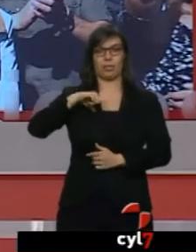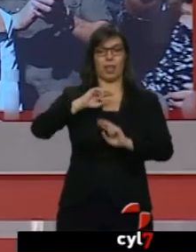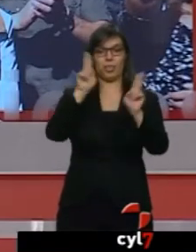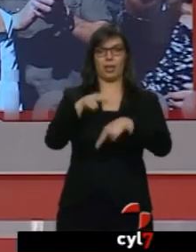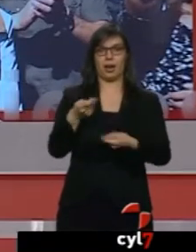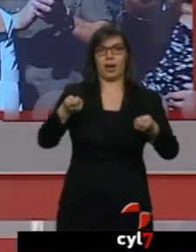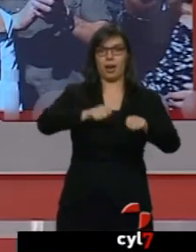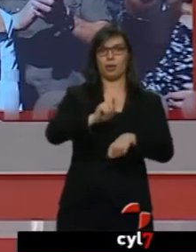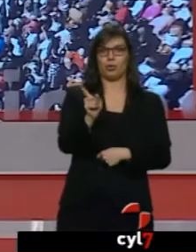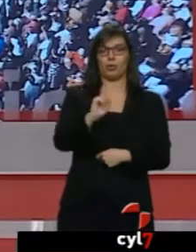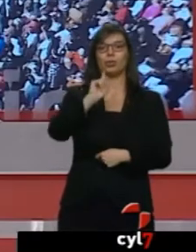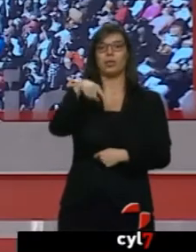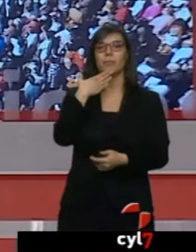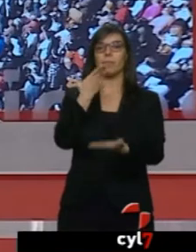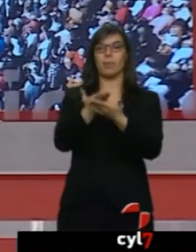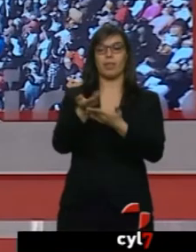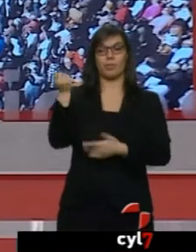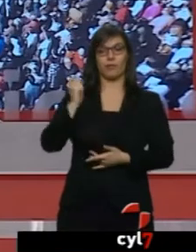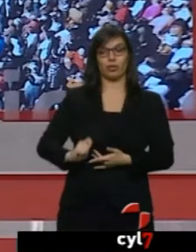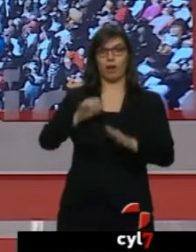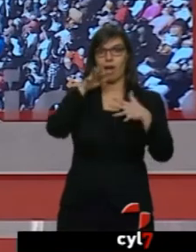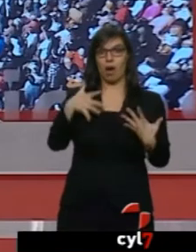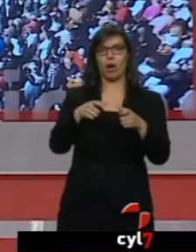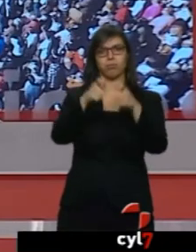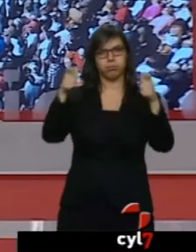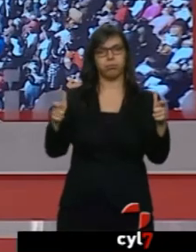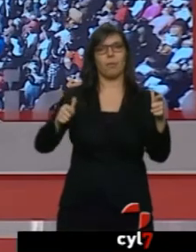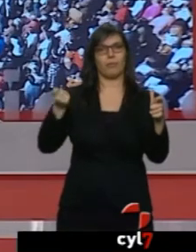también que la plantilla actual... ...se refuerce con más profesionales.